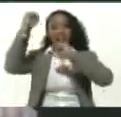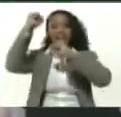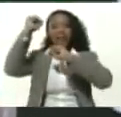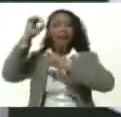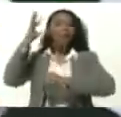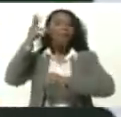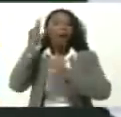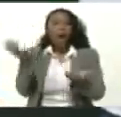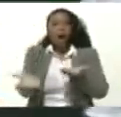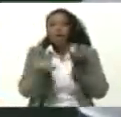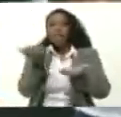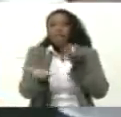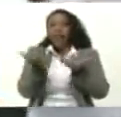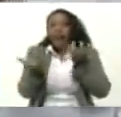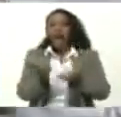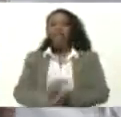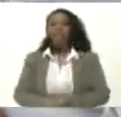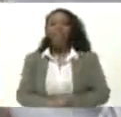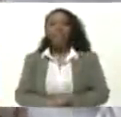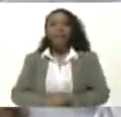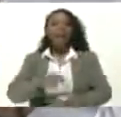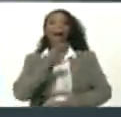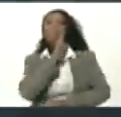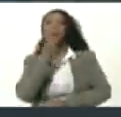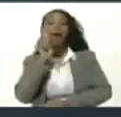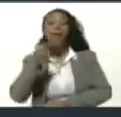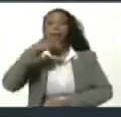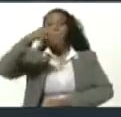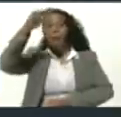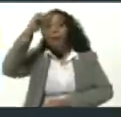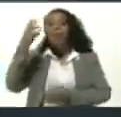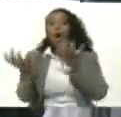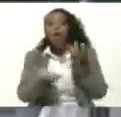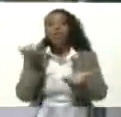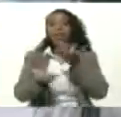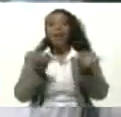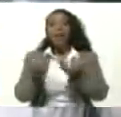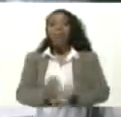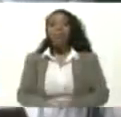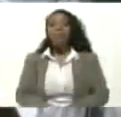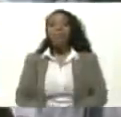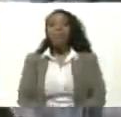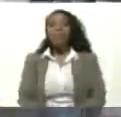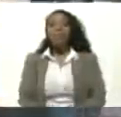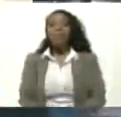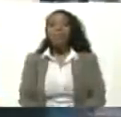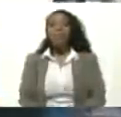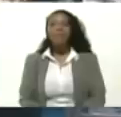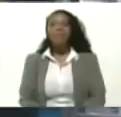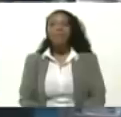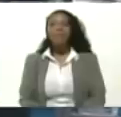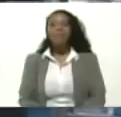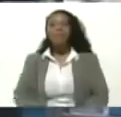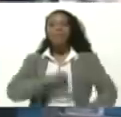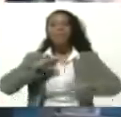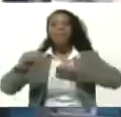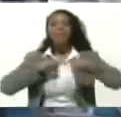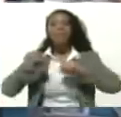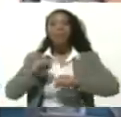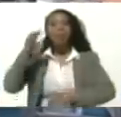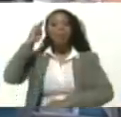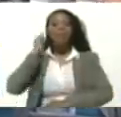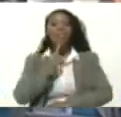cocineras Que vivan las madres y los padres cocineras Y que viva el movimiento